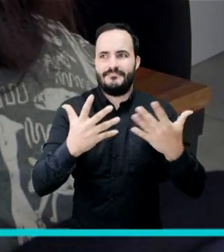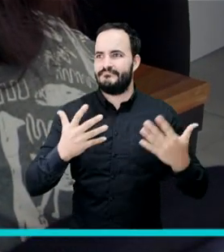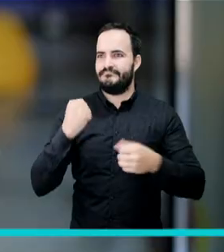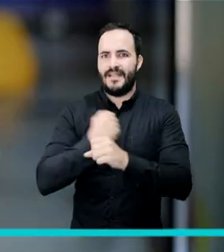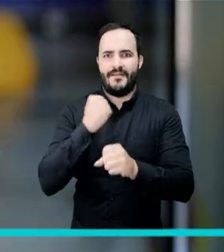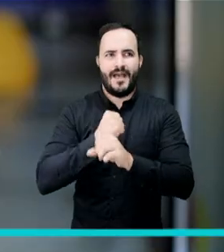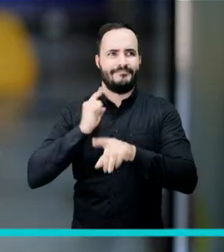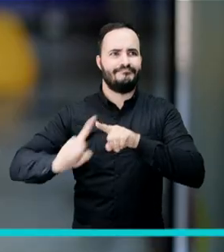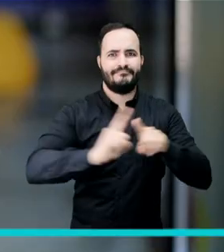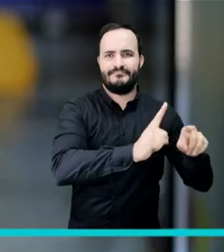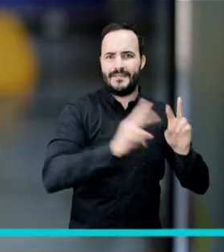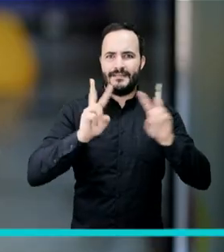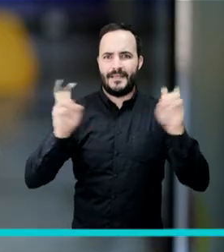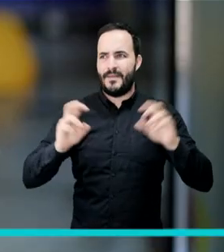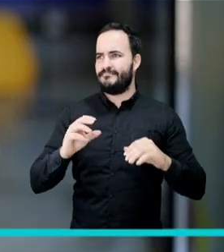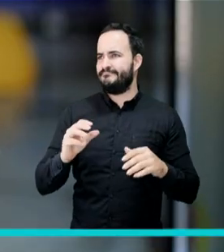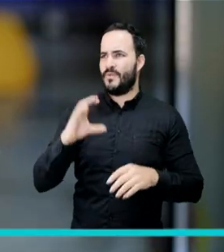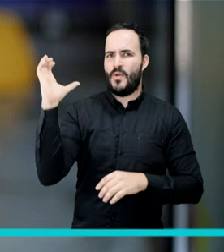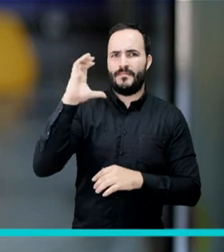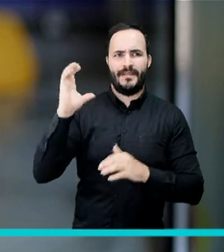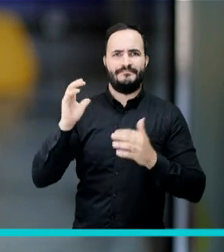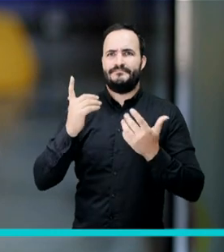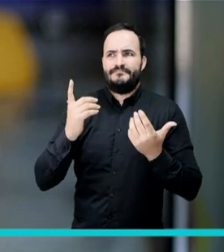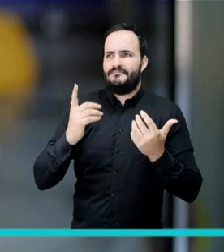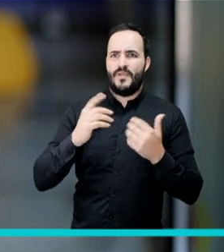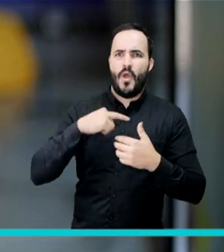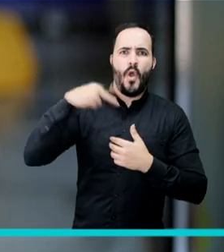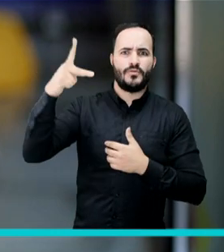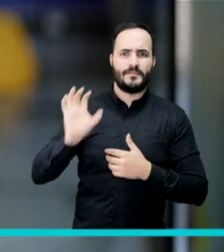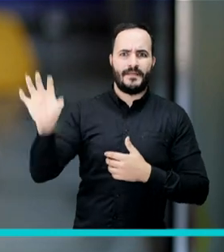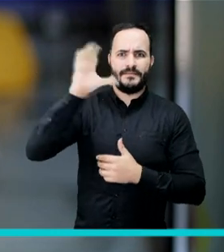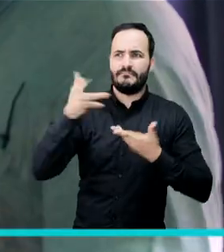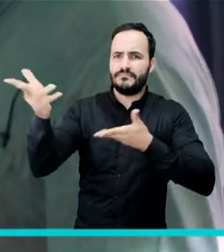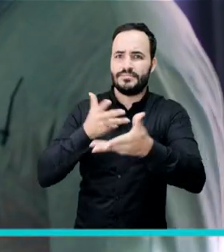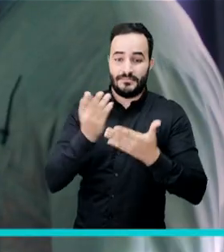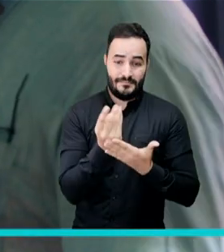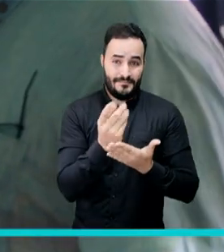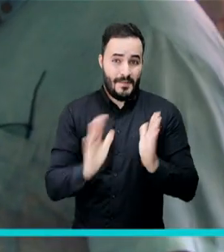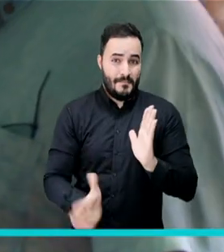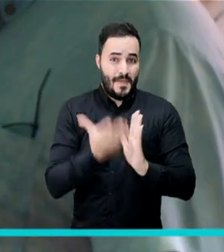colombianas del exterior y pues vamos a tener una mejor economía en toda la región.